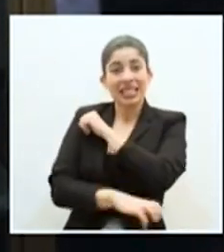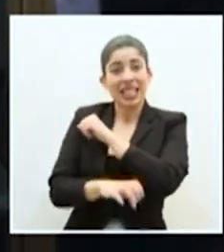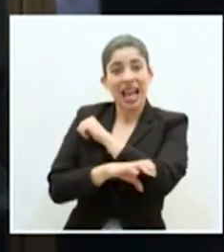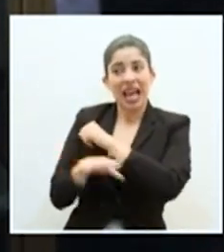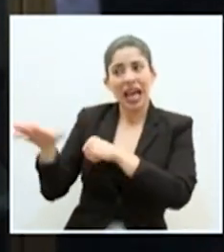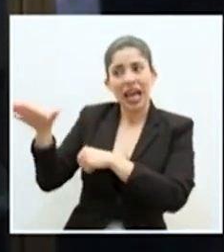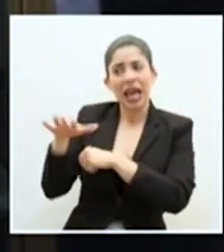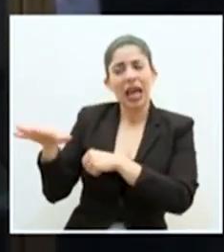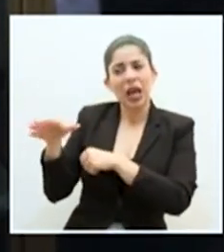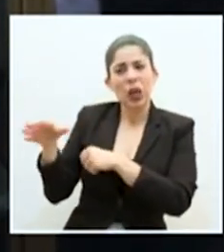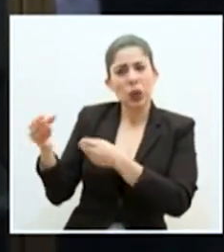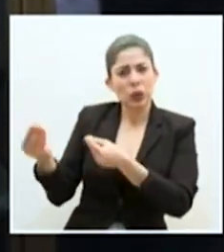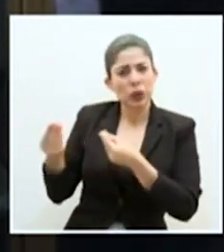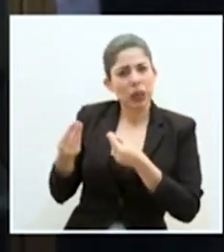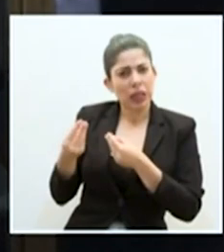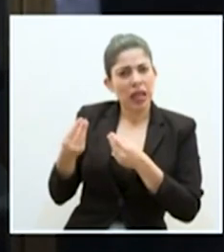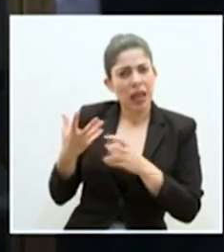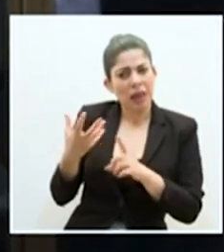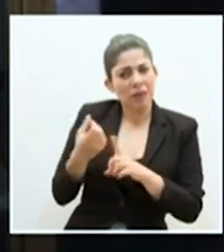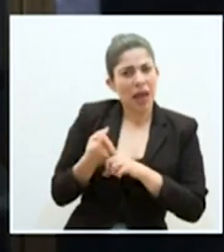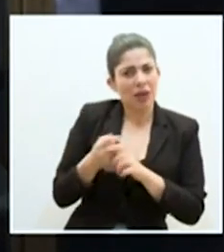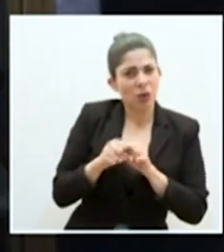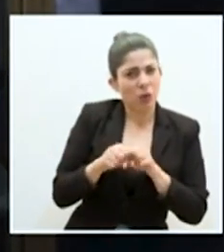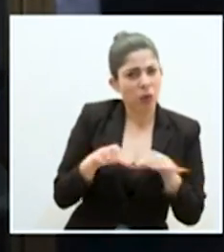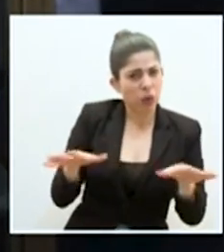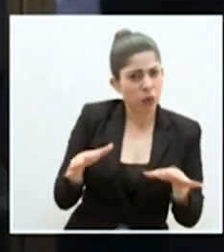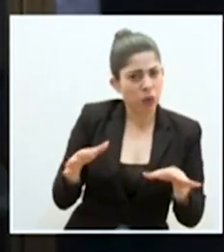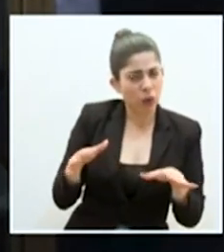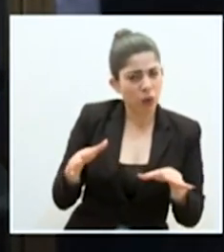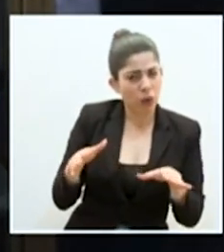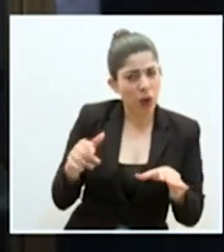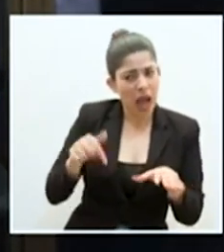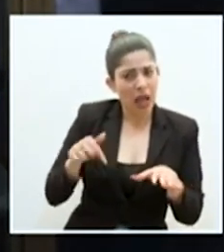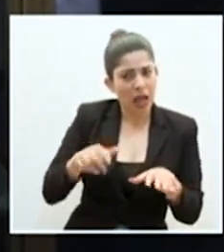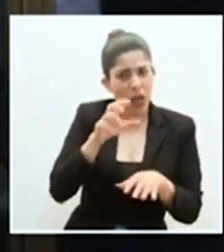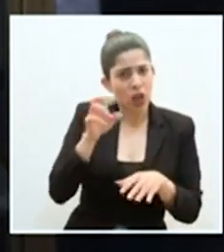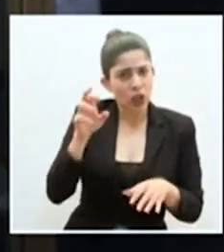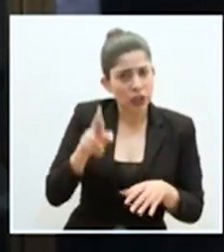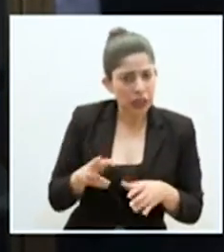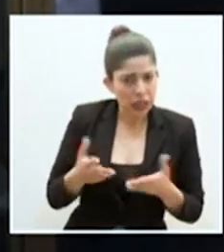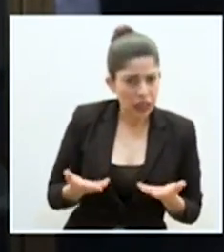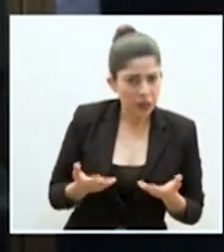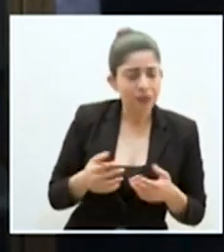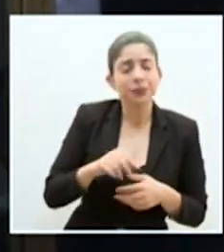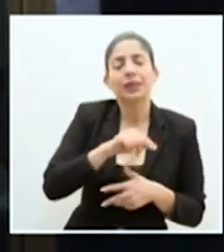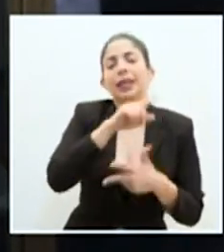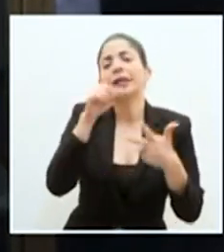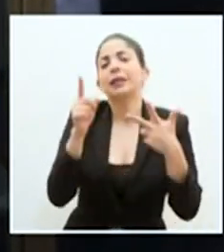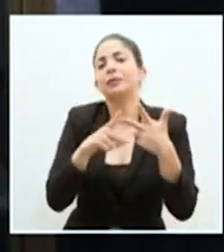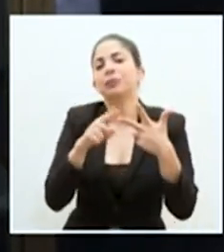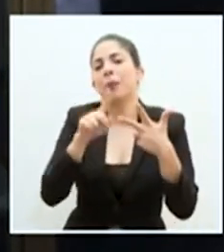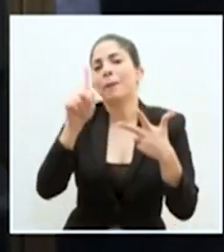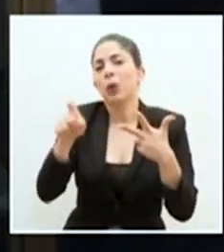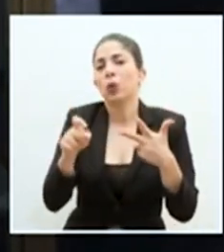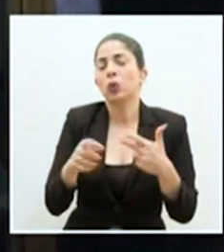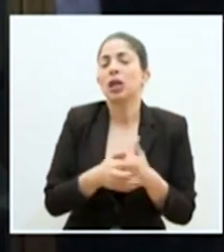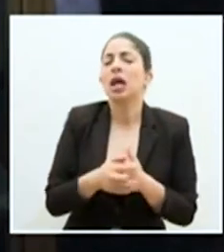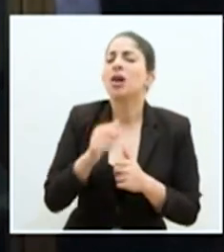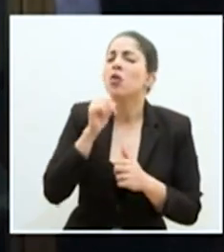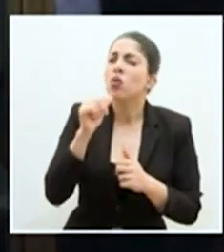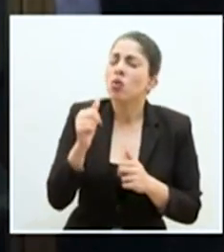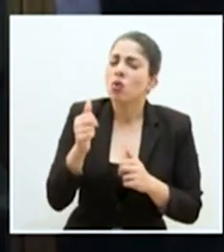los contagios de COVID-19 aquí en Costa Rica? Y la última, no es un